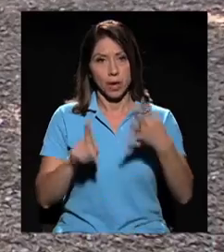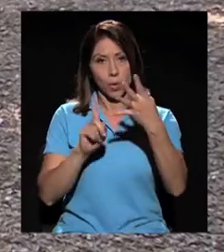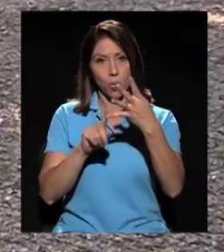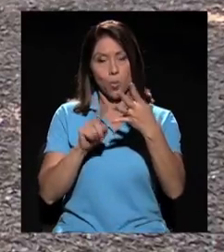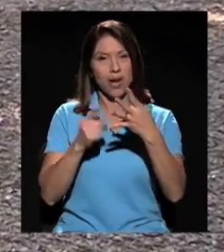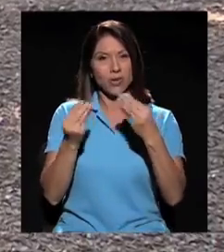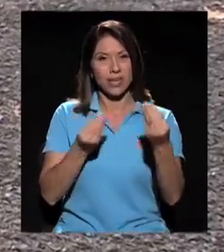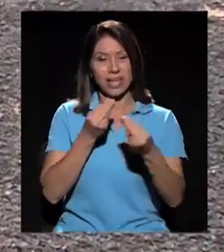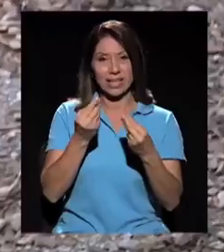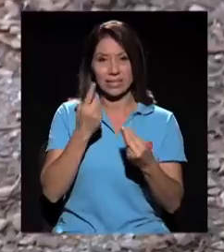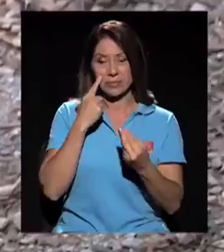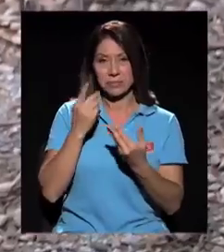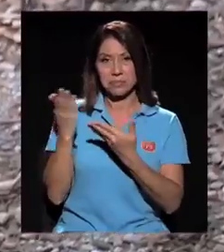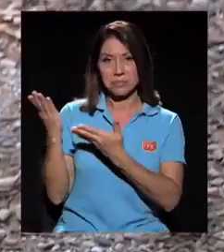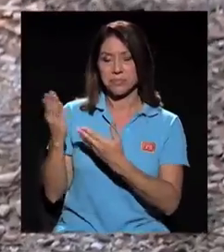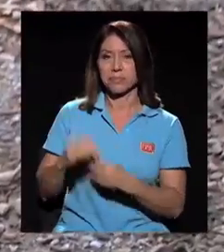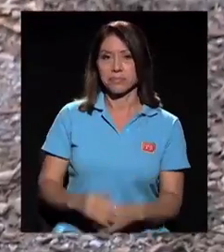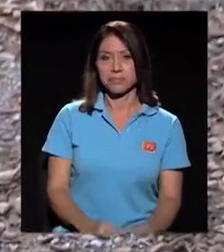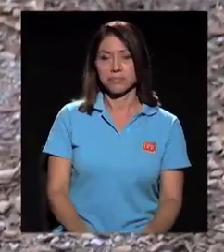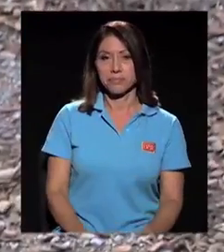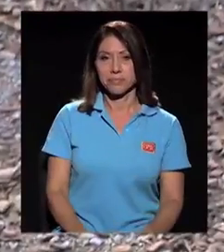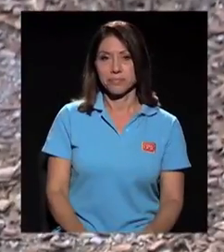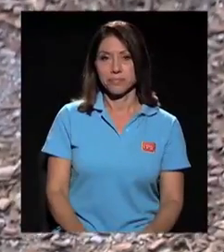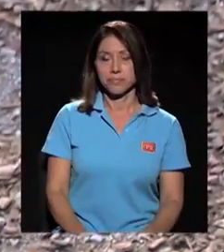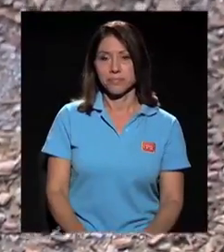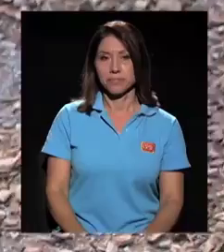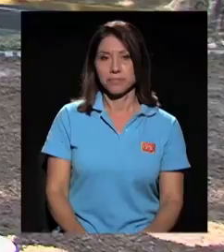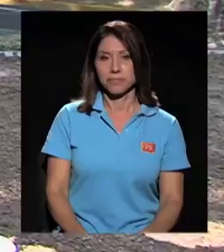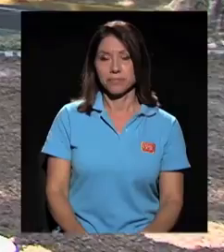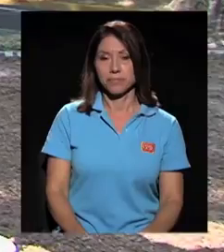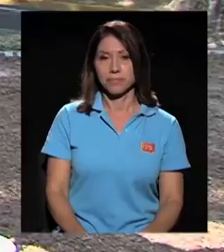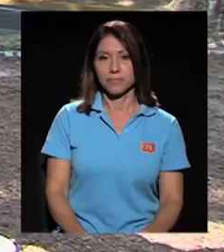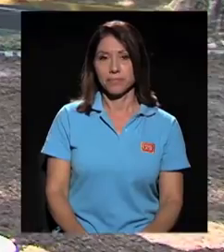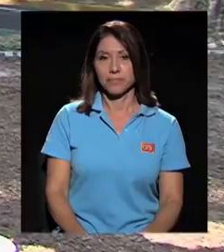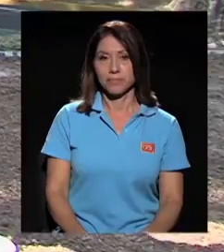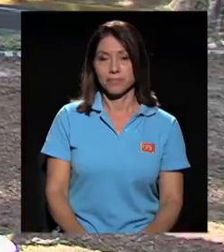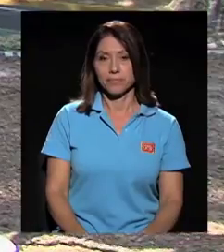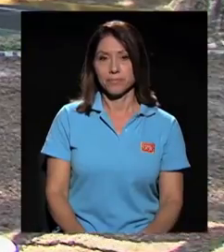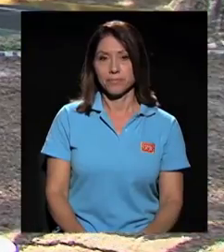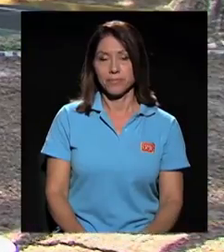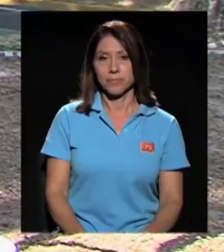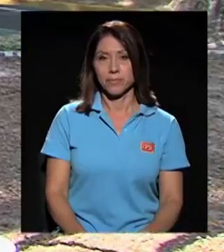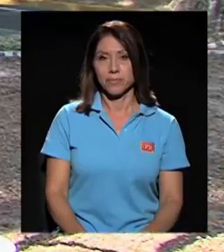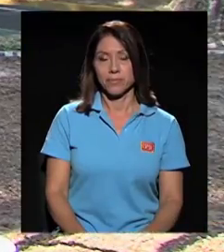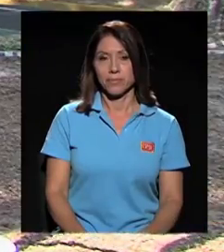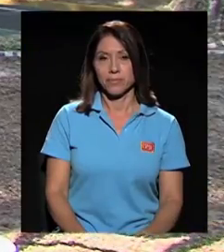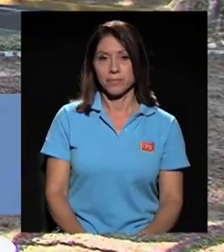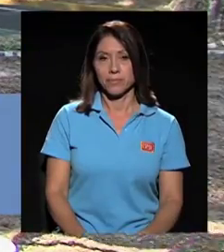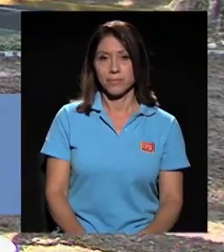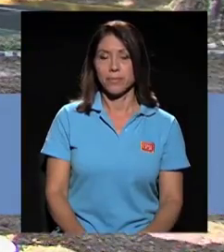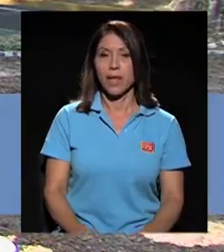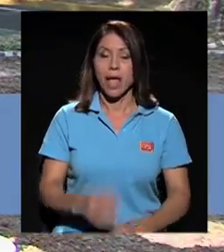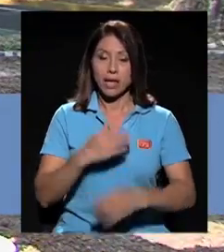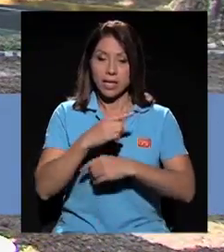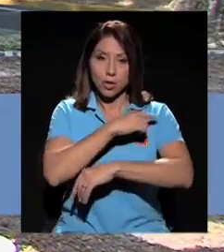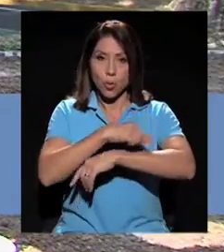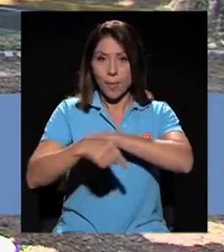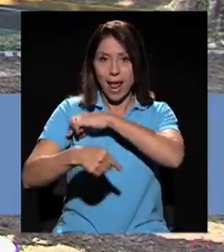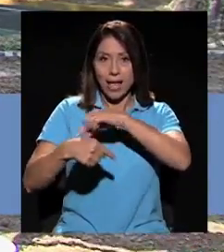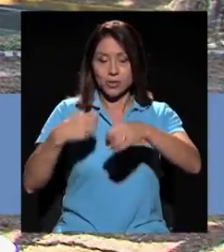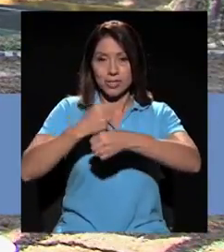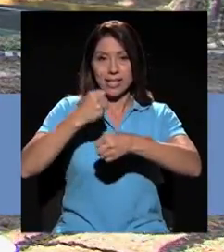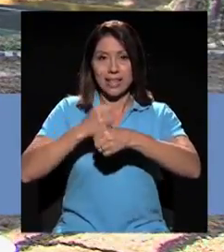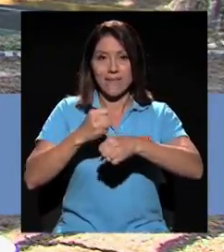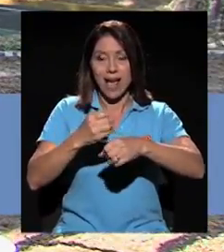El cuarto ejercicio que hacemos es que nos ponemos en puntas, cuerpo recto y hay una flexión de brazos. Aquí es